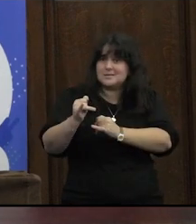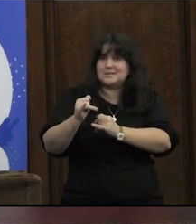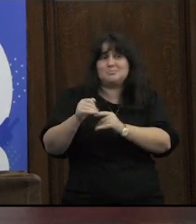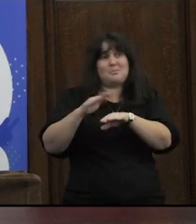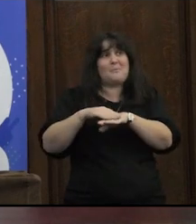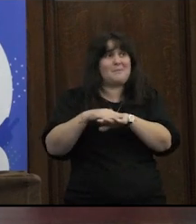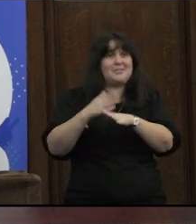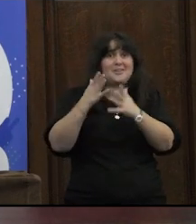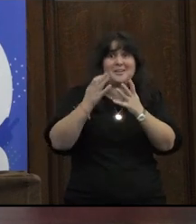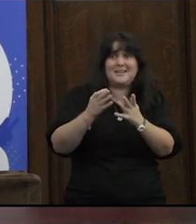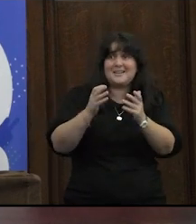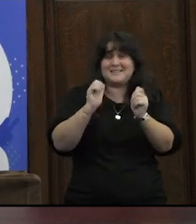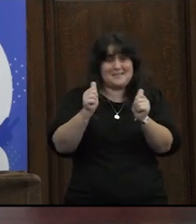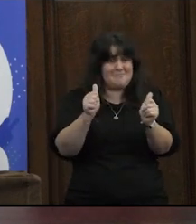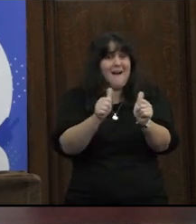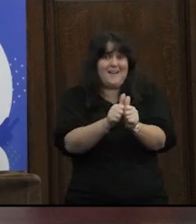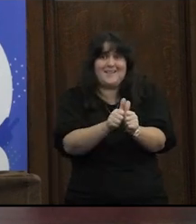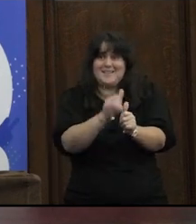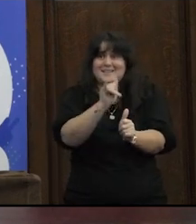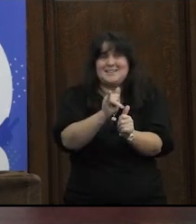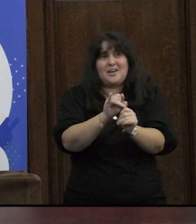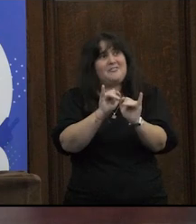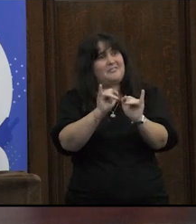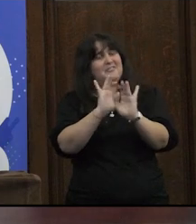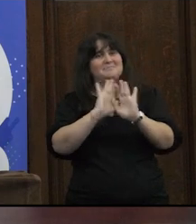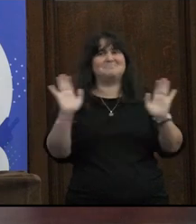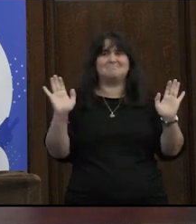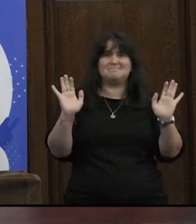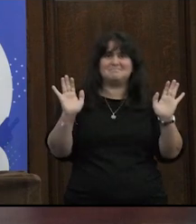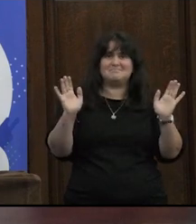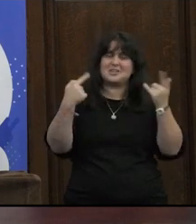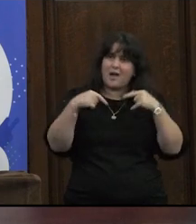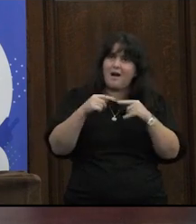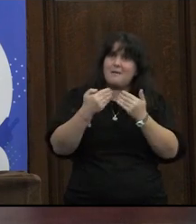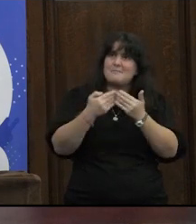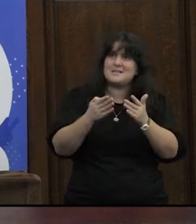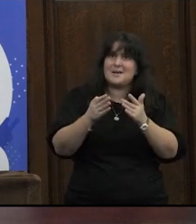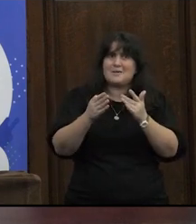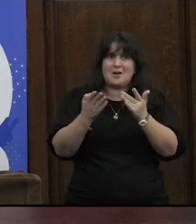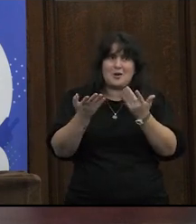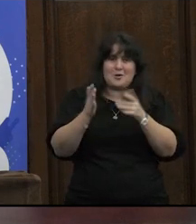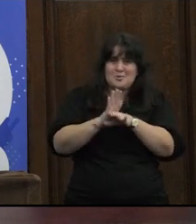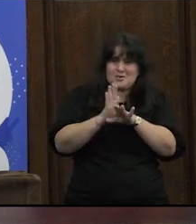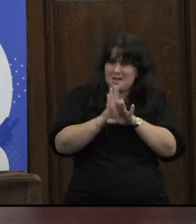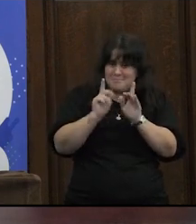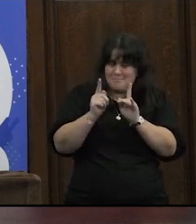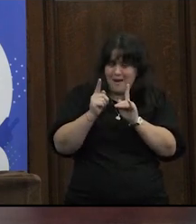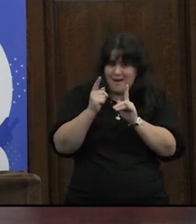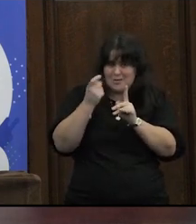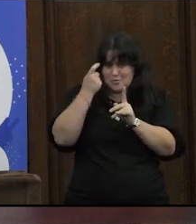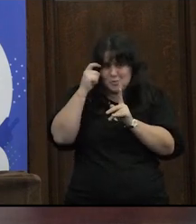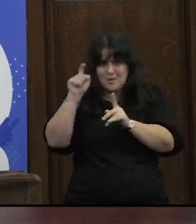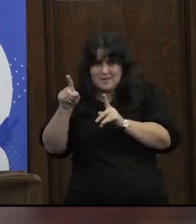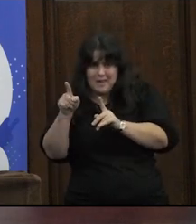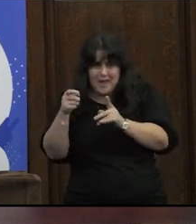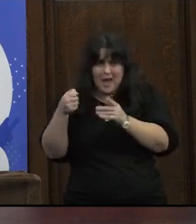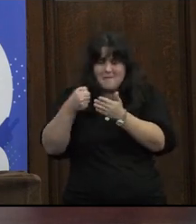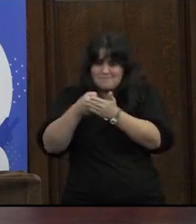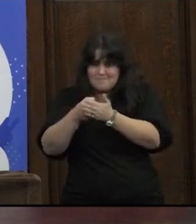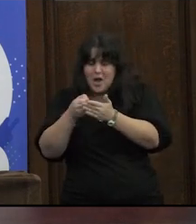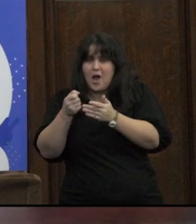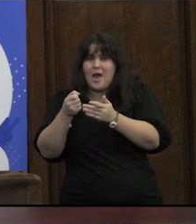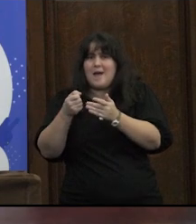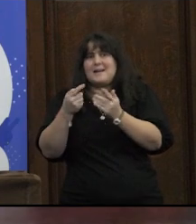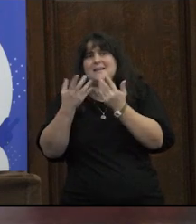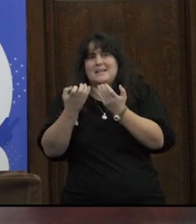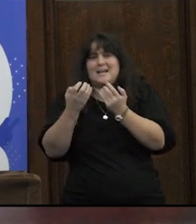en algún momento entablar una relación estable y entonces empezaban a estar entrampadas en la propia lógica de ser activistas